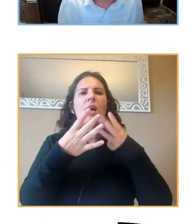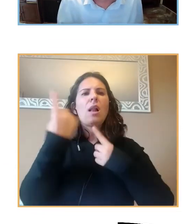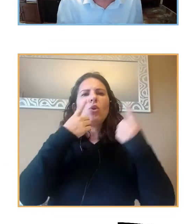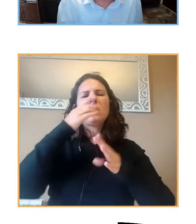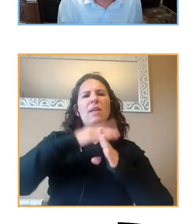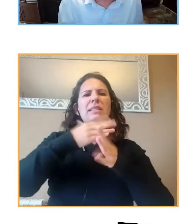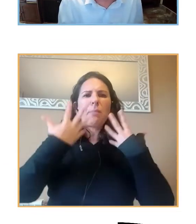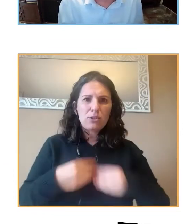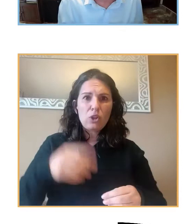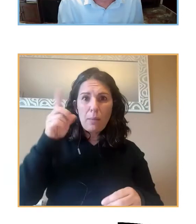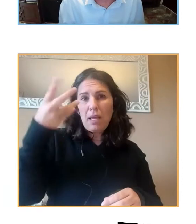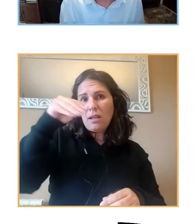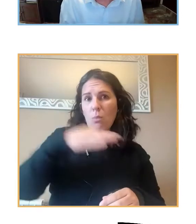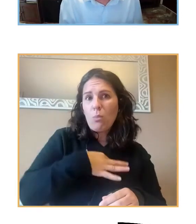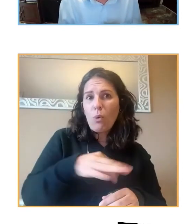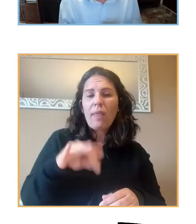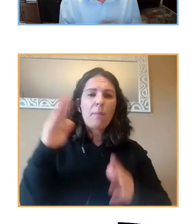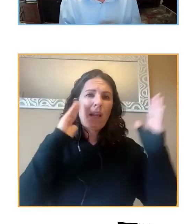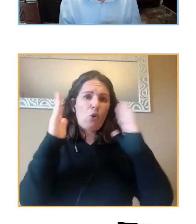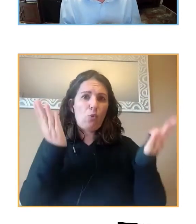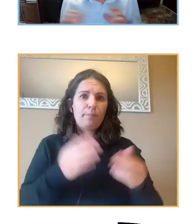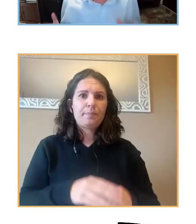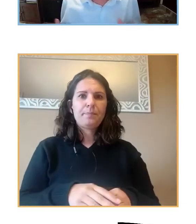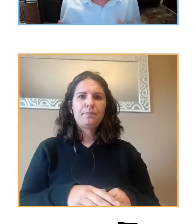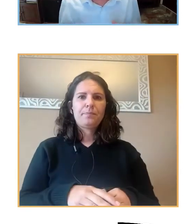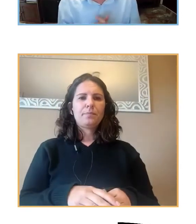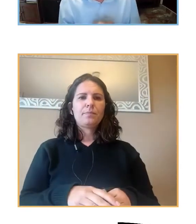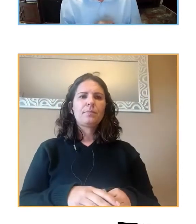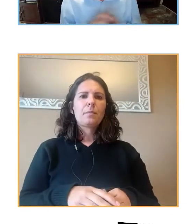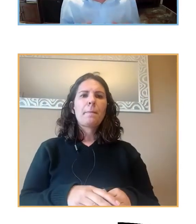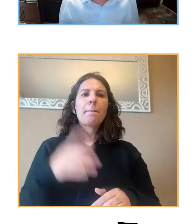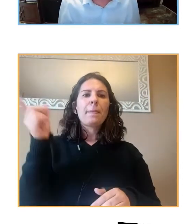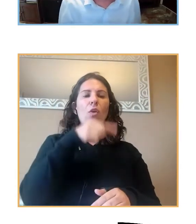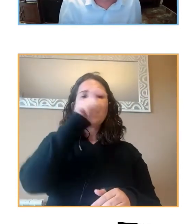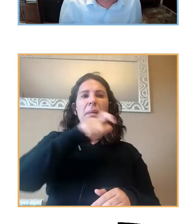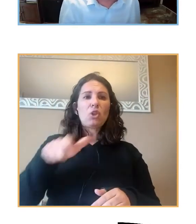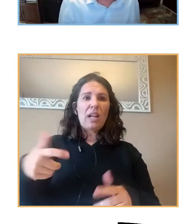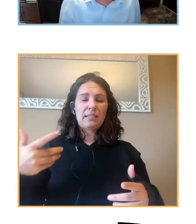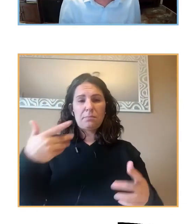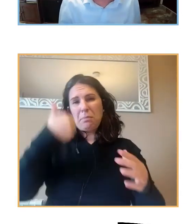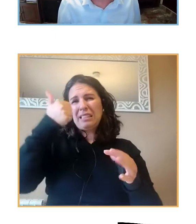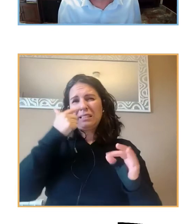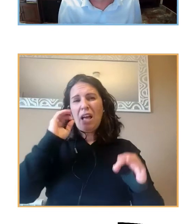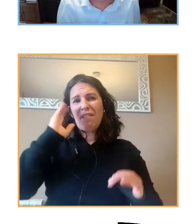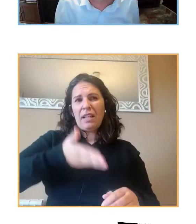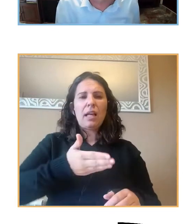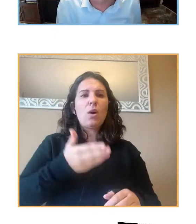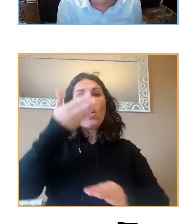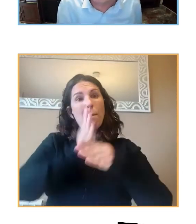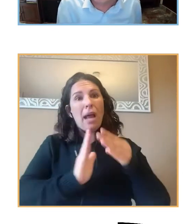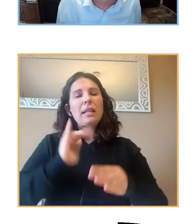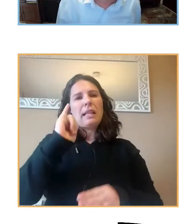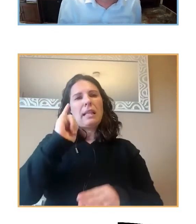que pasan por periodo depresivo. Entre todos los afectados, una parte de ellos, si bien un tratamiento